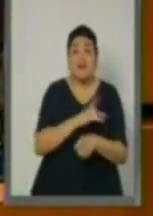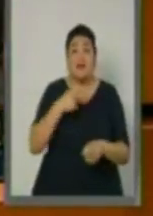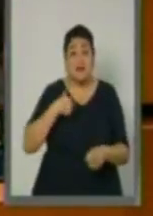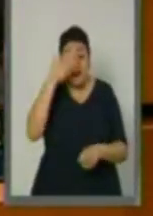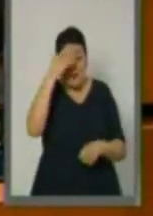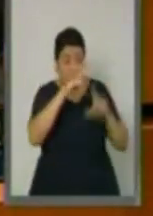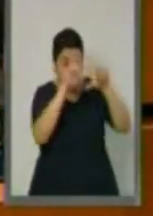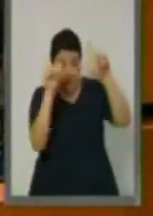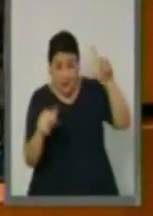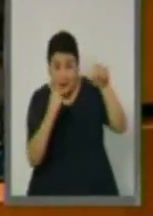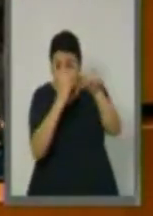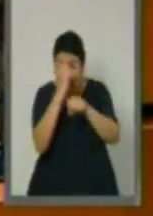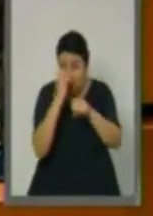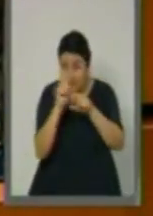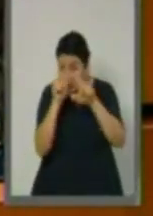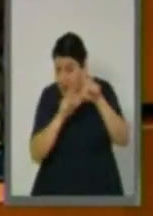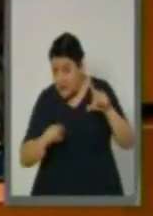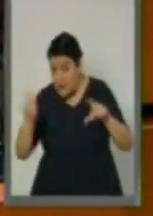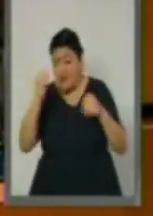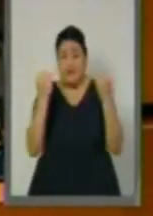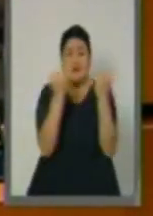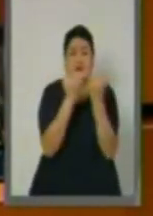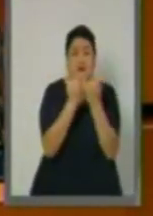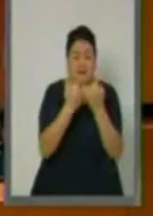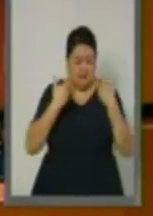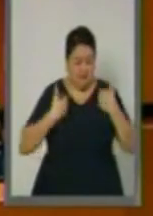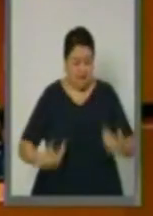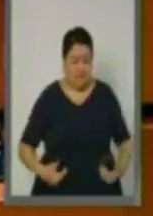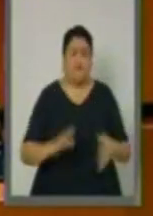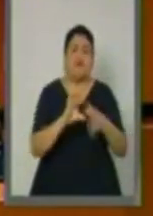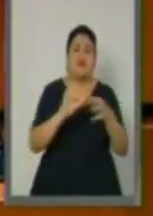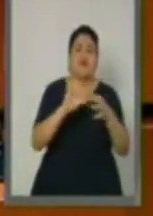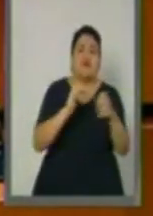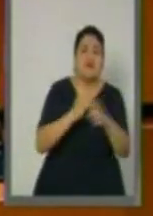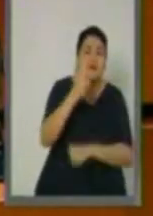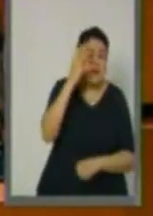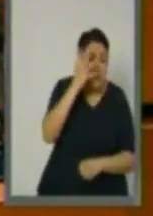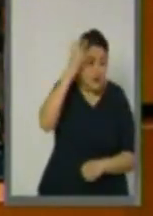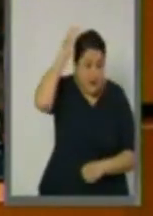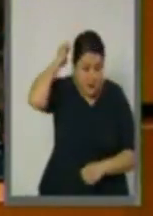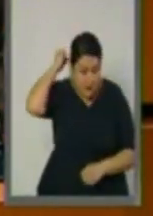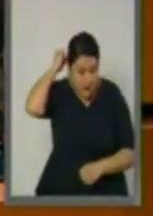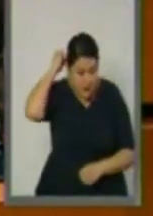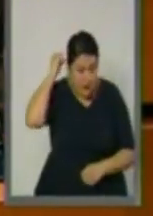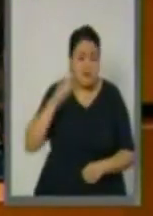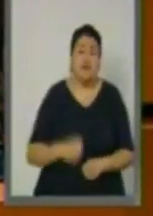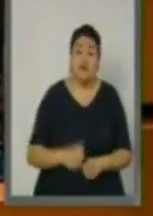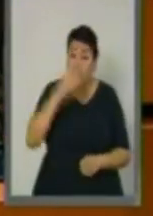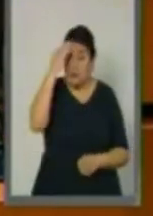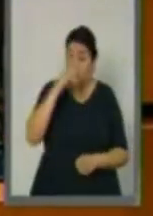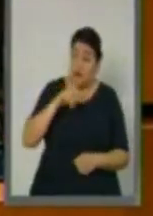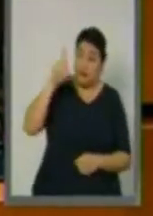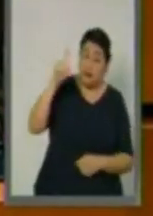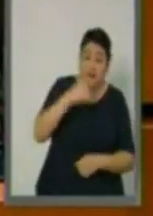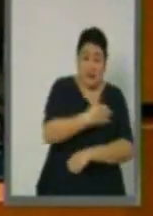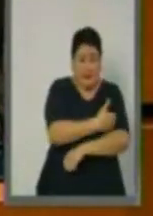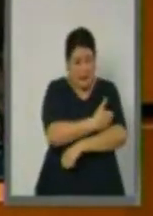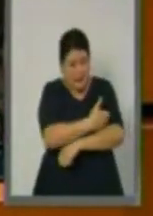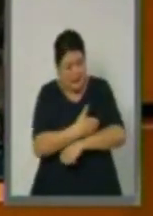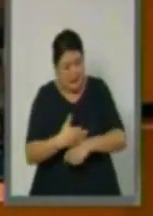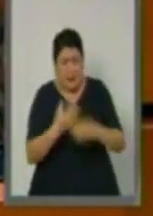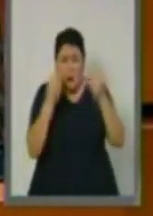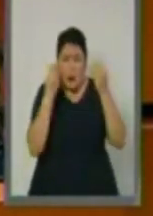estados. Yo particularmente les voy a hablar del estado de Morelos, donde miles de familias se han visto afectadas